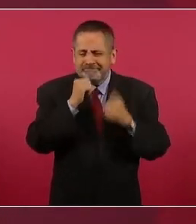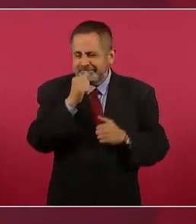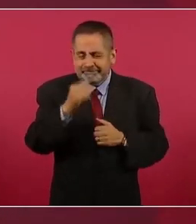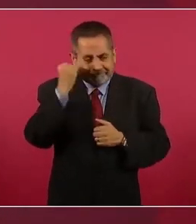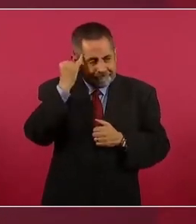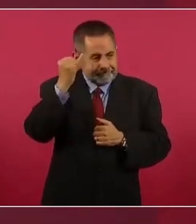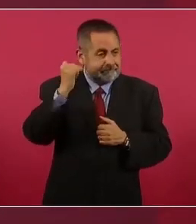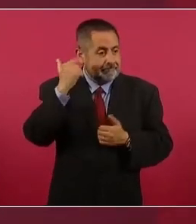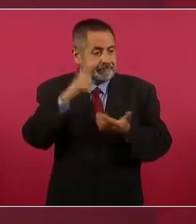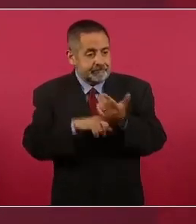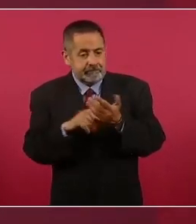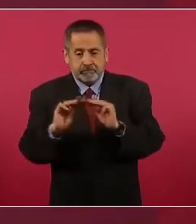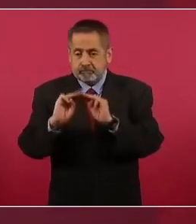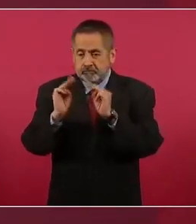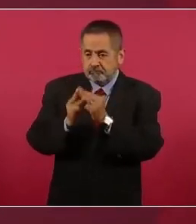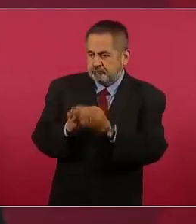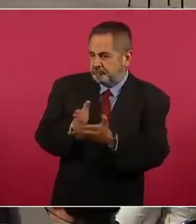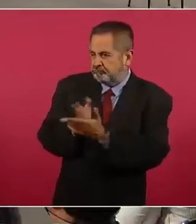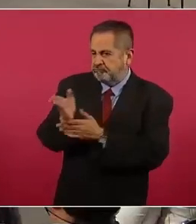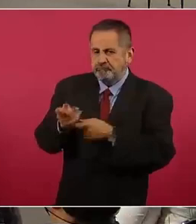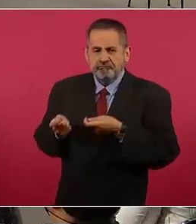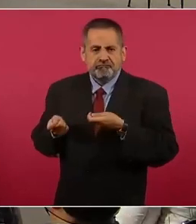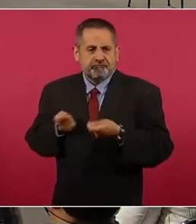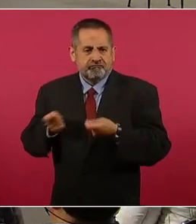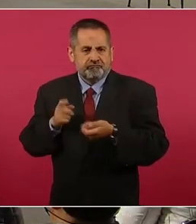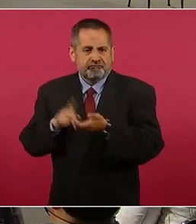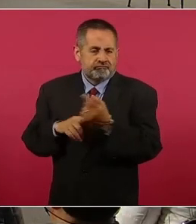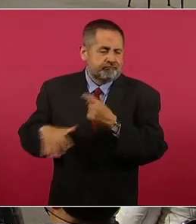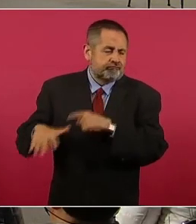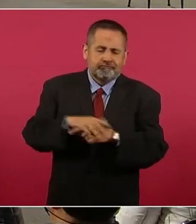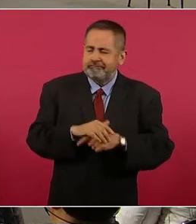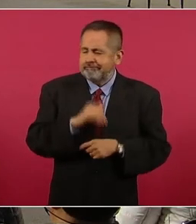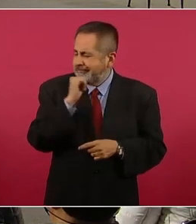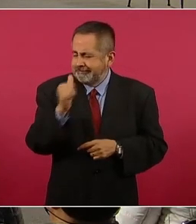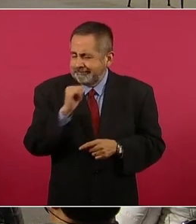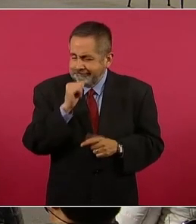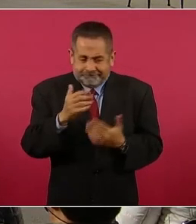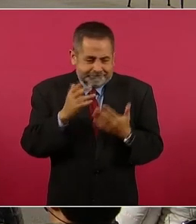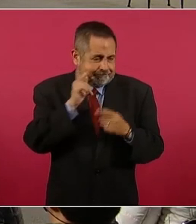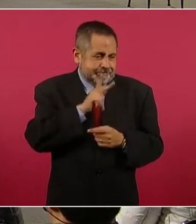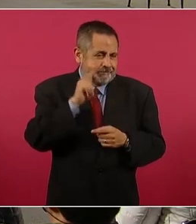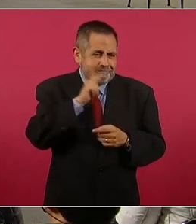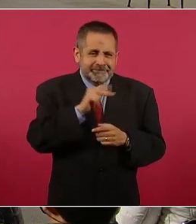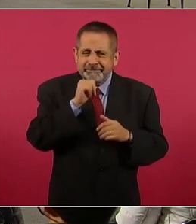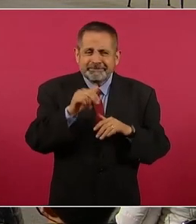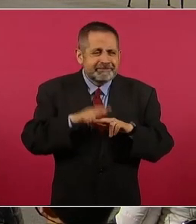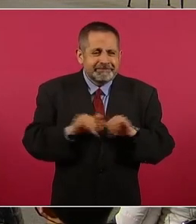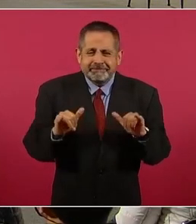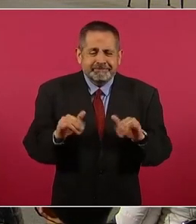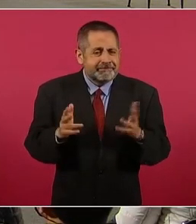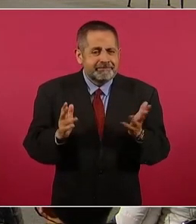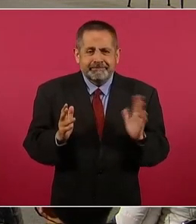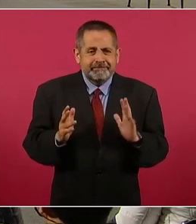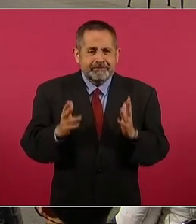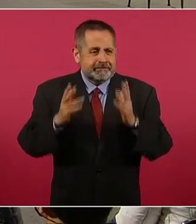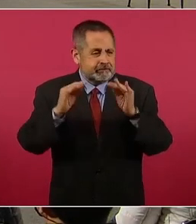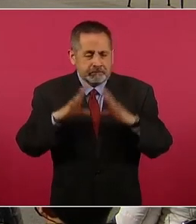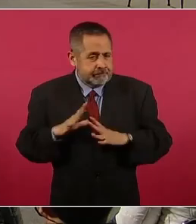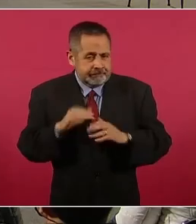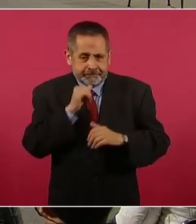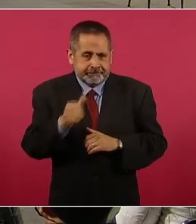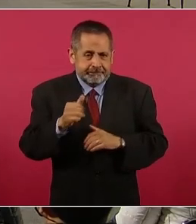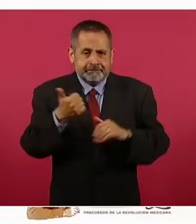delictivos estén incidiendo en las organizaciones de estos comicios en estas seis entidades.